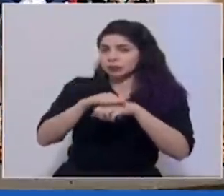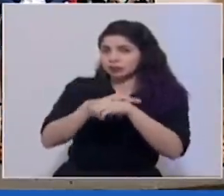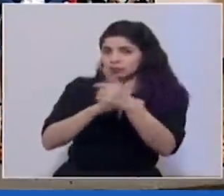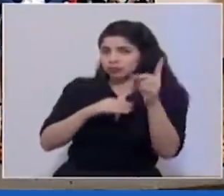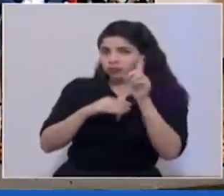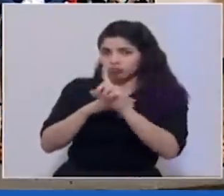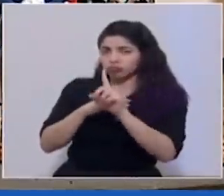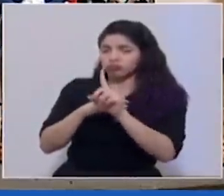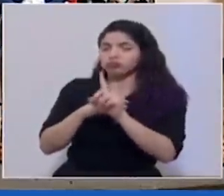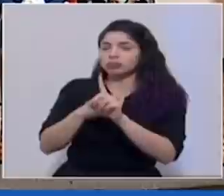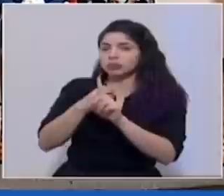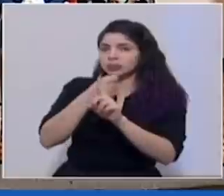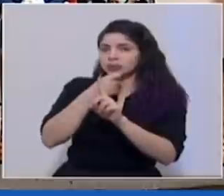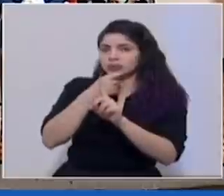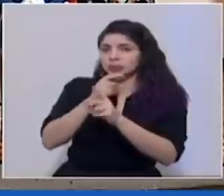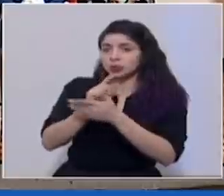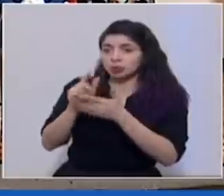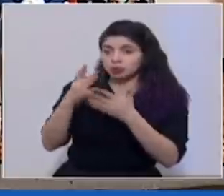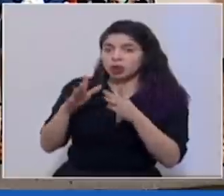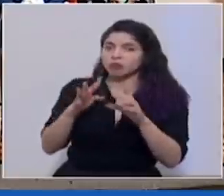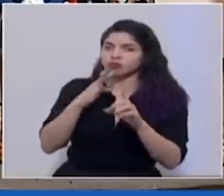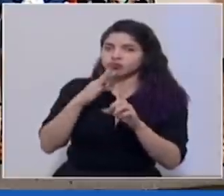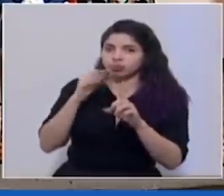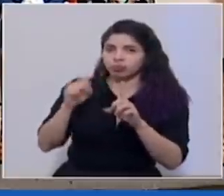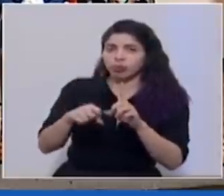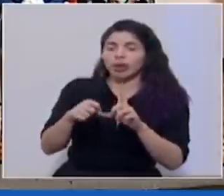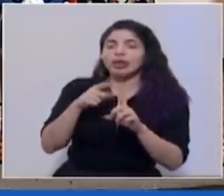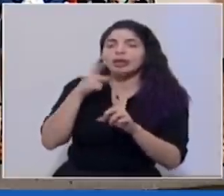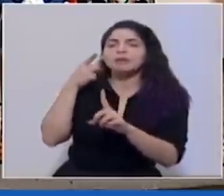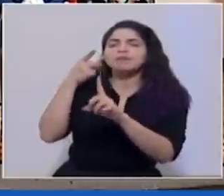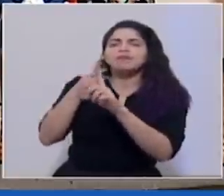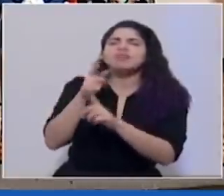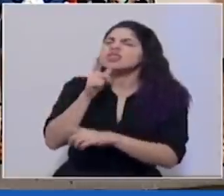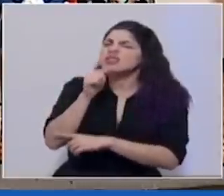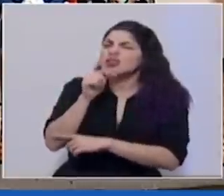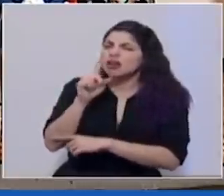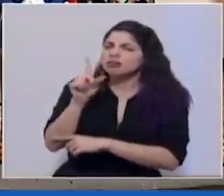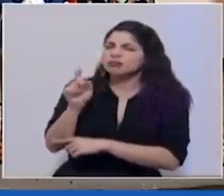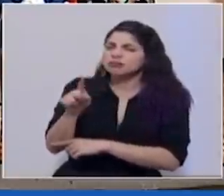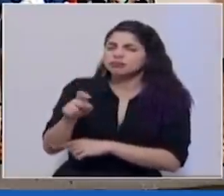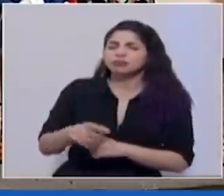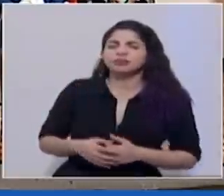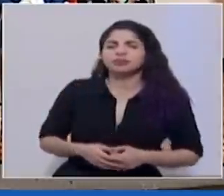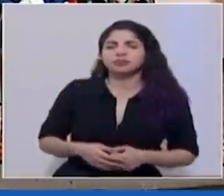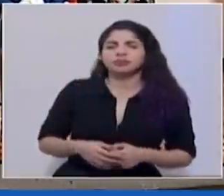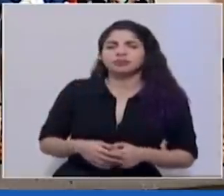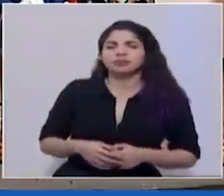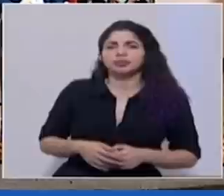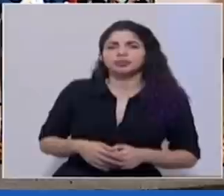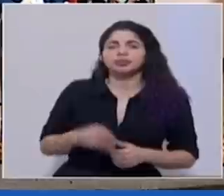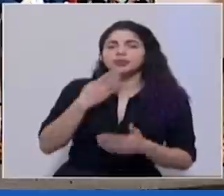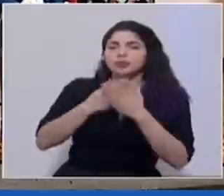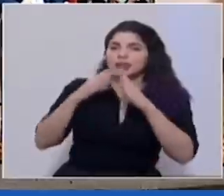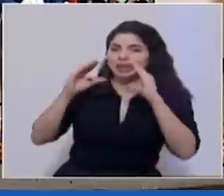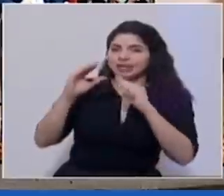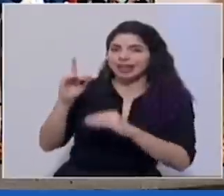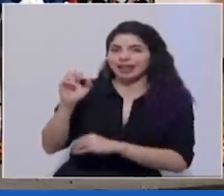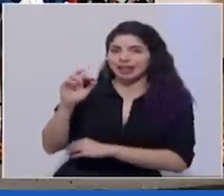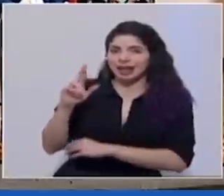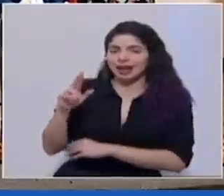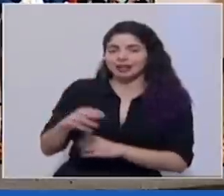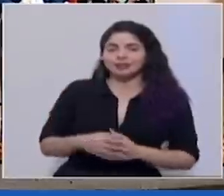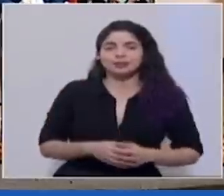al micrófono una vez desinfectado el mismo y nos indica hacia quien va dirigida su consulta Buenas tardes Don Edgar